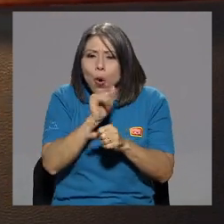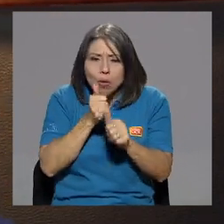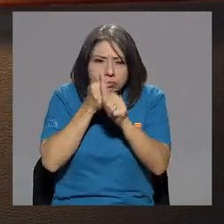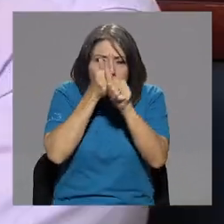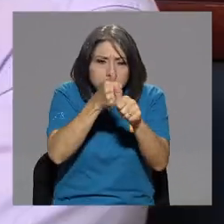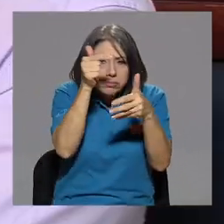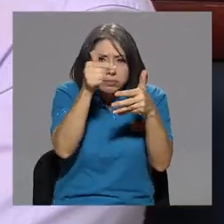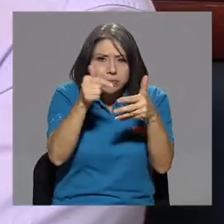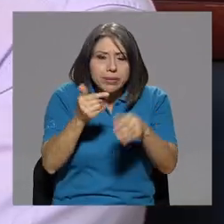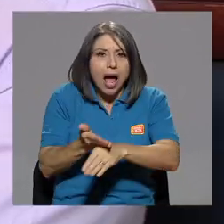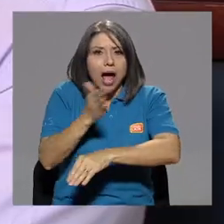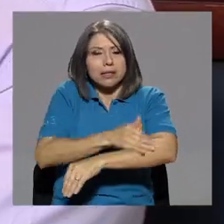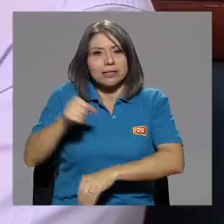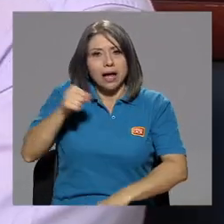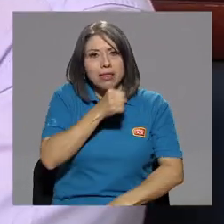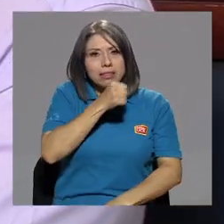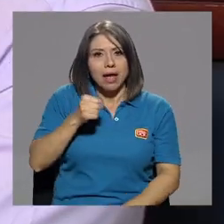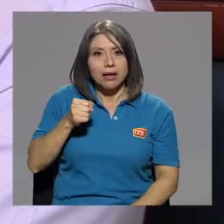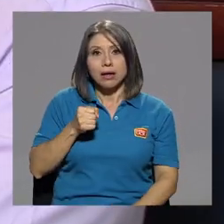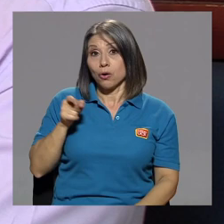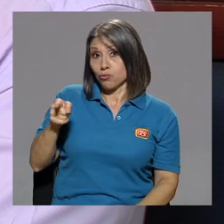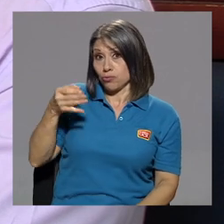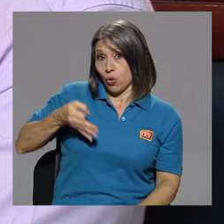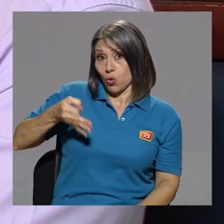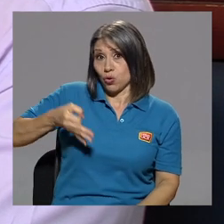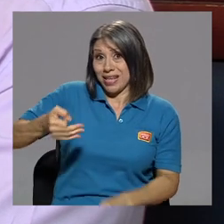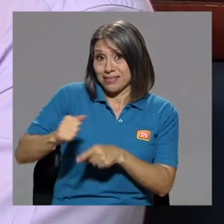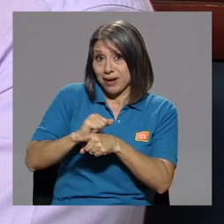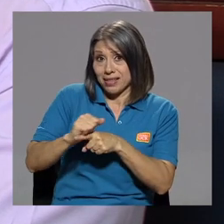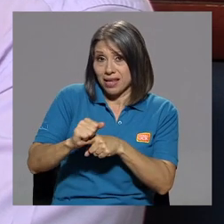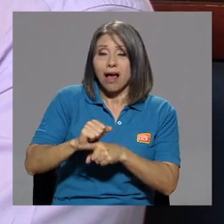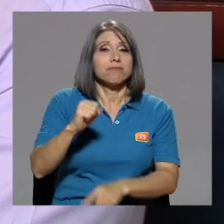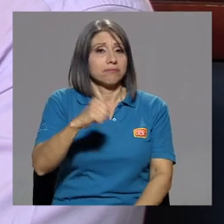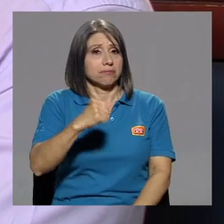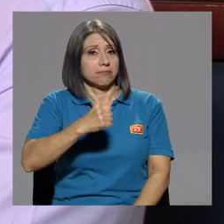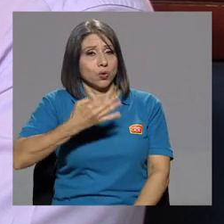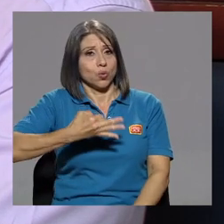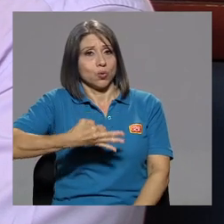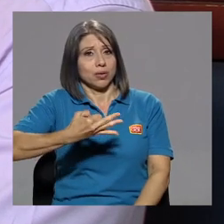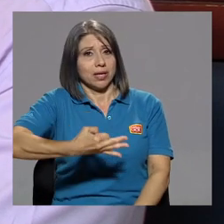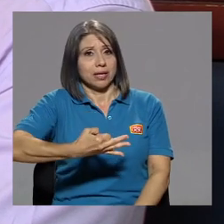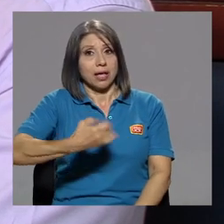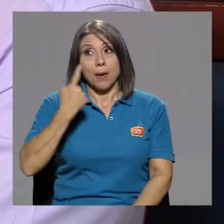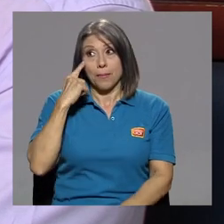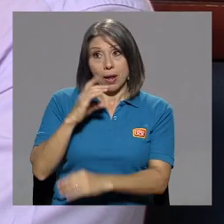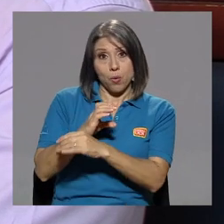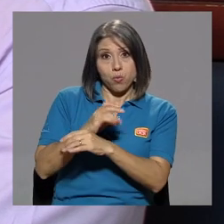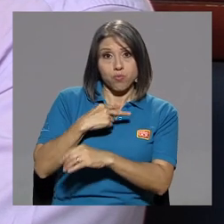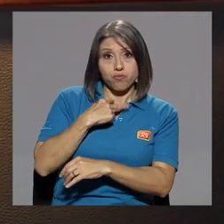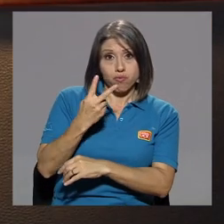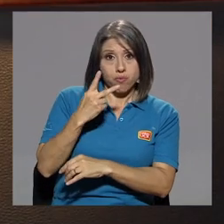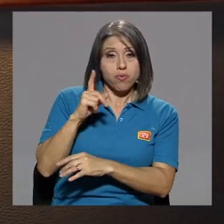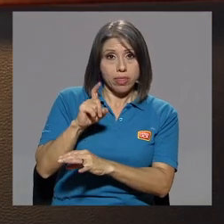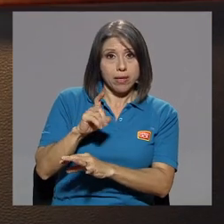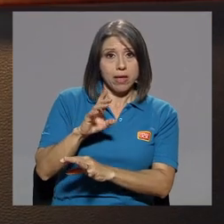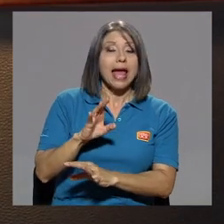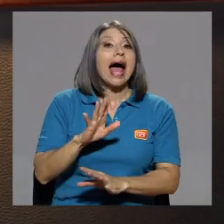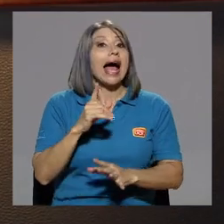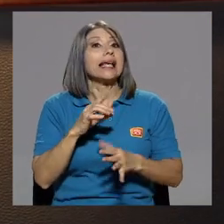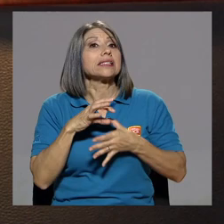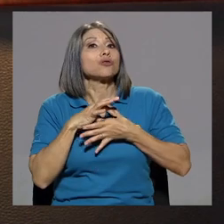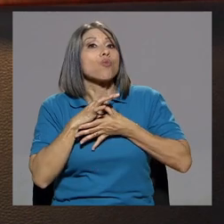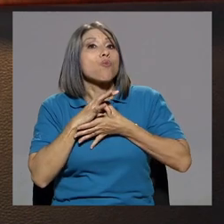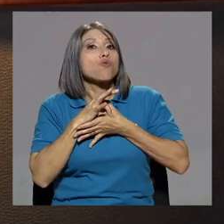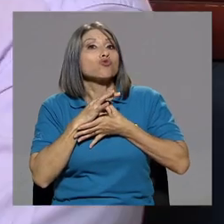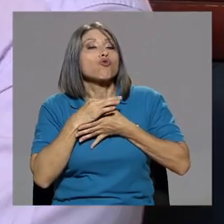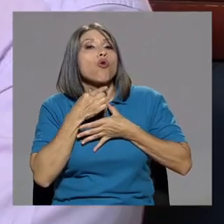de cantar. ¿Usted todos los días practica? Todos los días, sí. Porque para conservar la voz hay que cuidarla. Es que es un músculo.